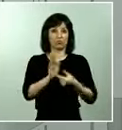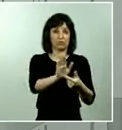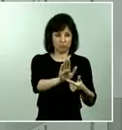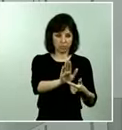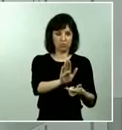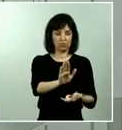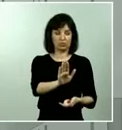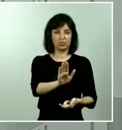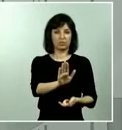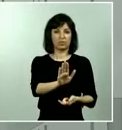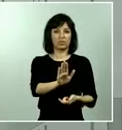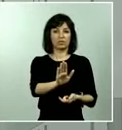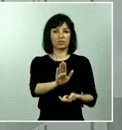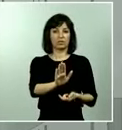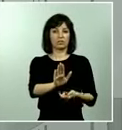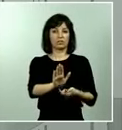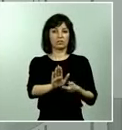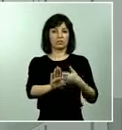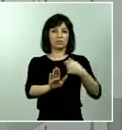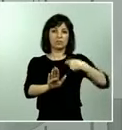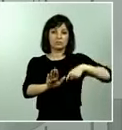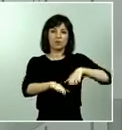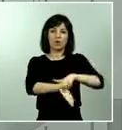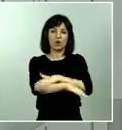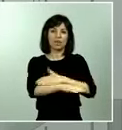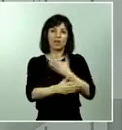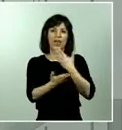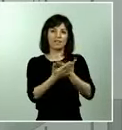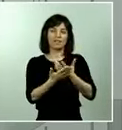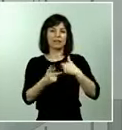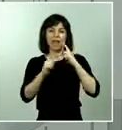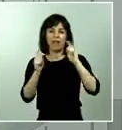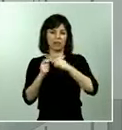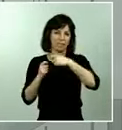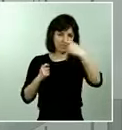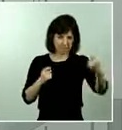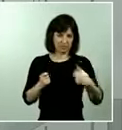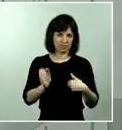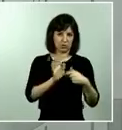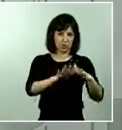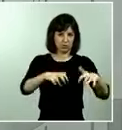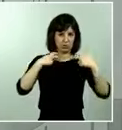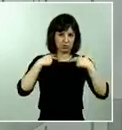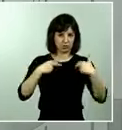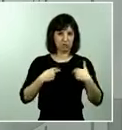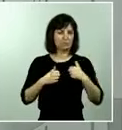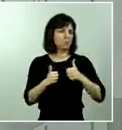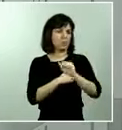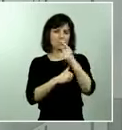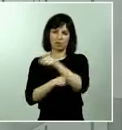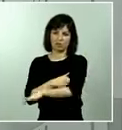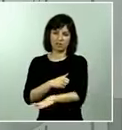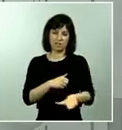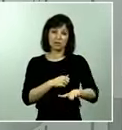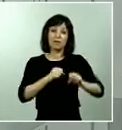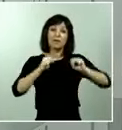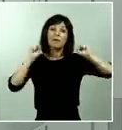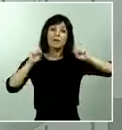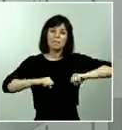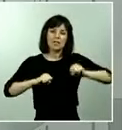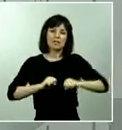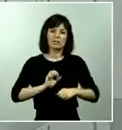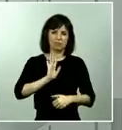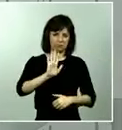el presidente del gobierno recabará una autorización nueva de extensión del decreto de alarma respecto a los mayores vamos a seguir estudiando las medidas de transición vamos a